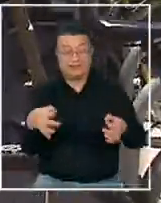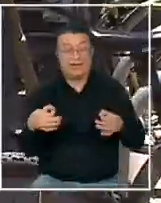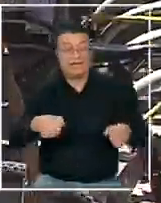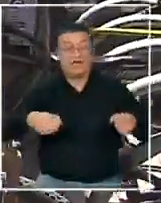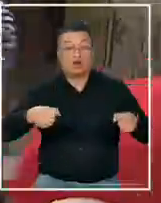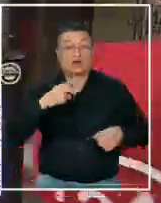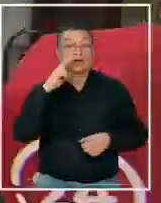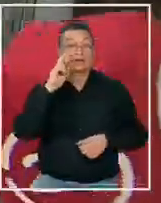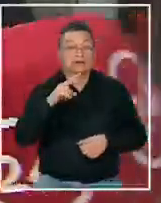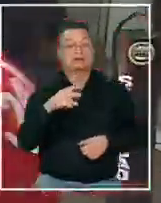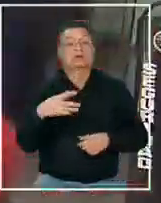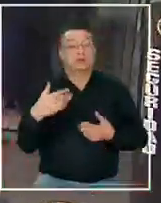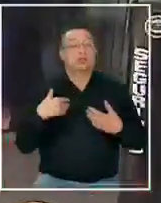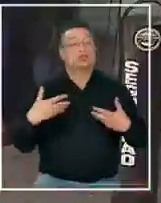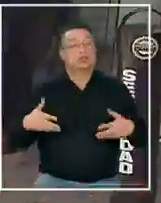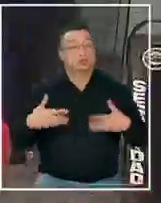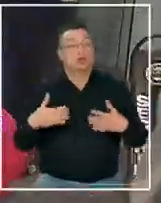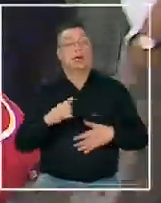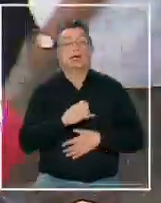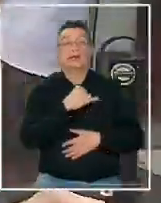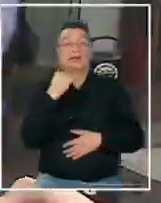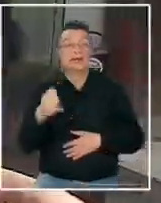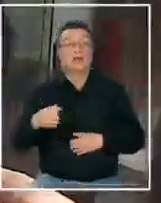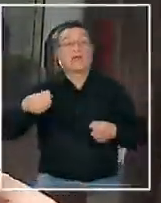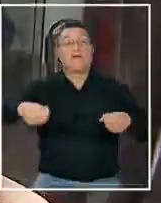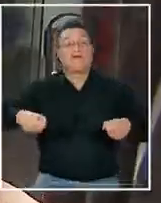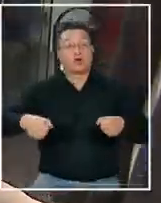entusiasmo ¿siempre tengo la bolsa? siempre